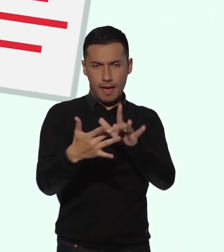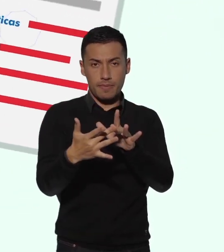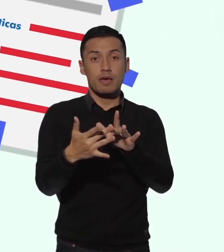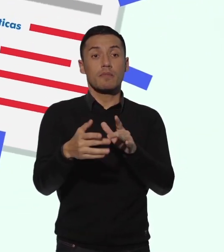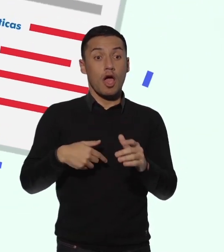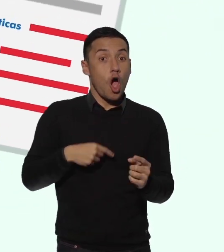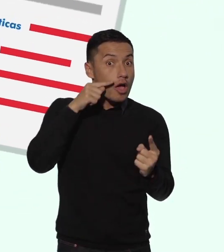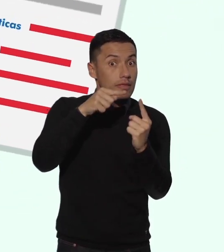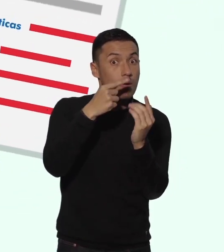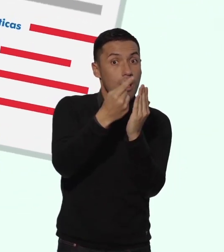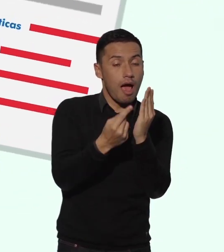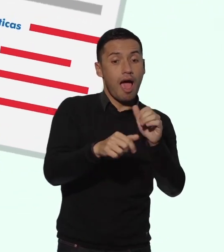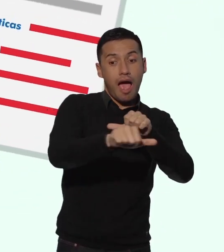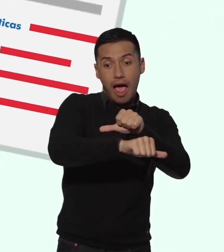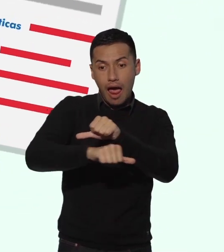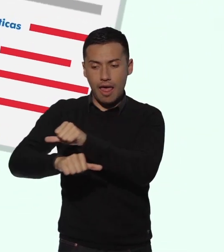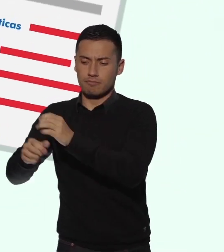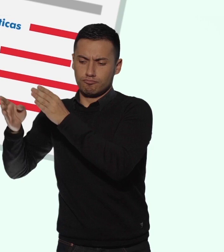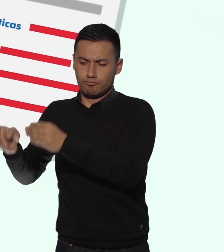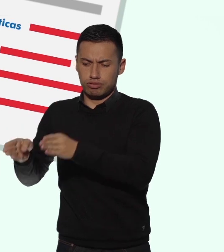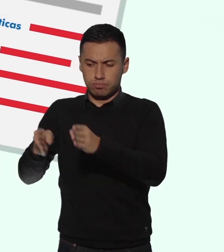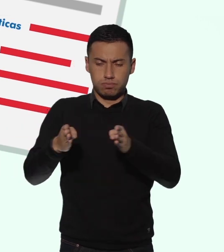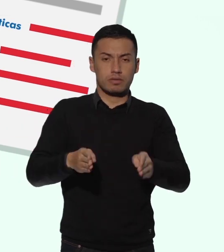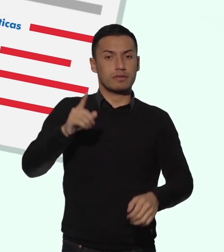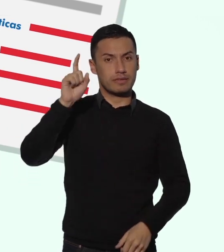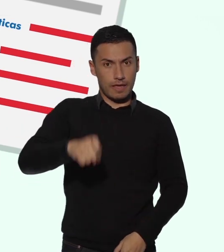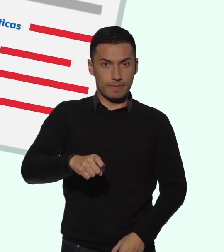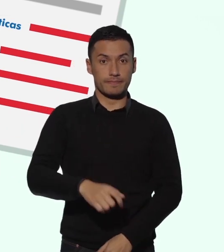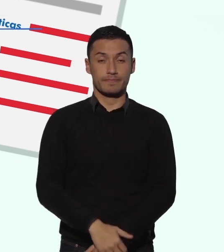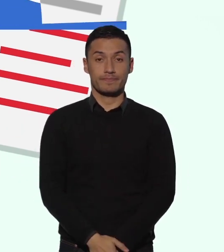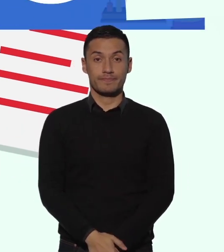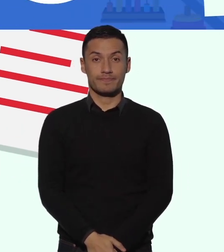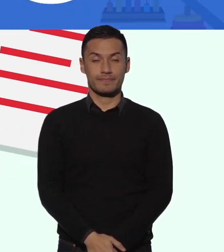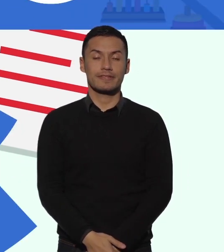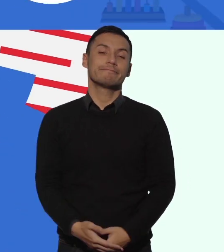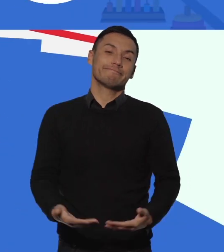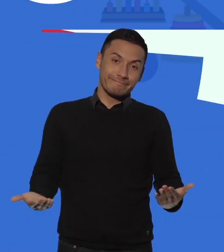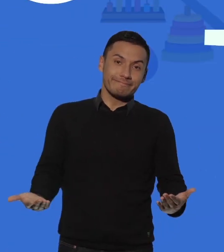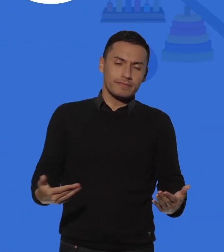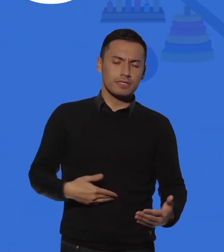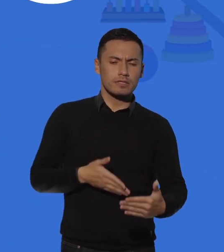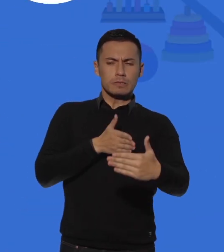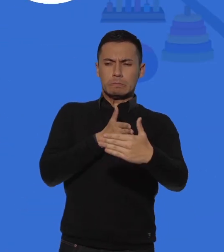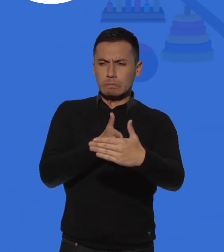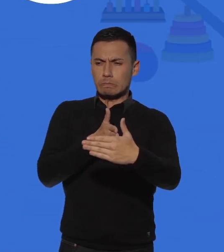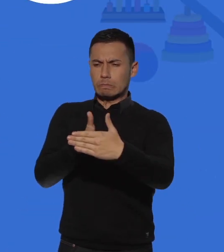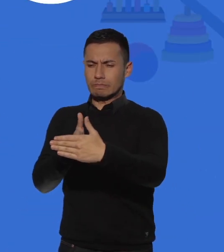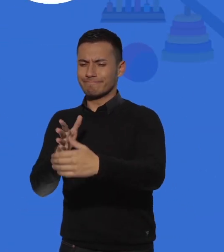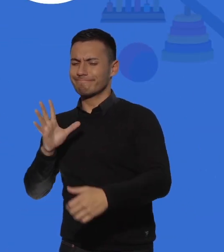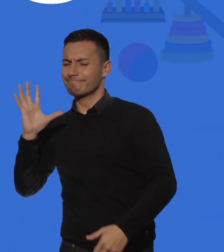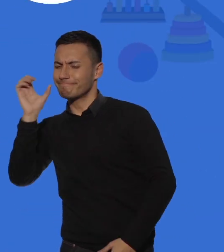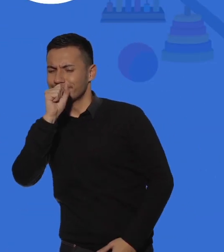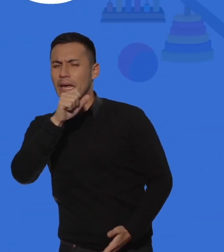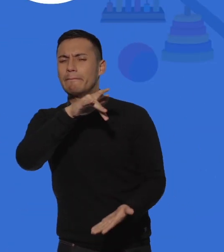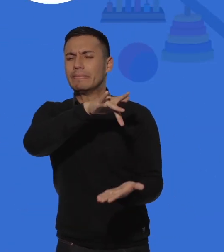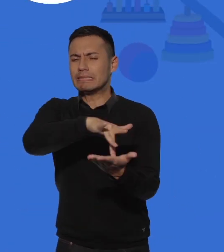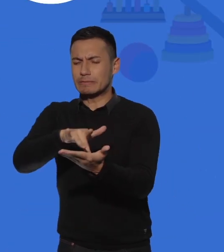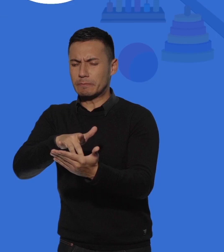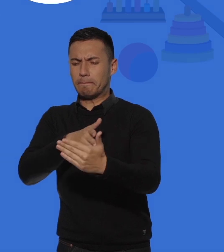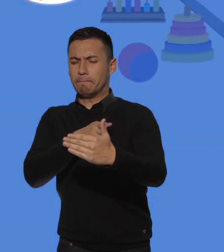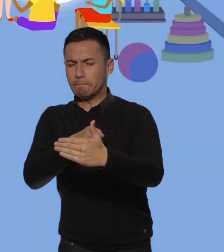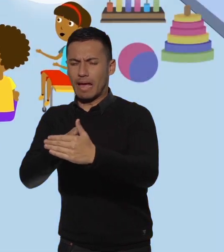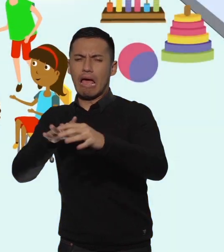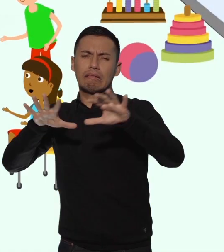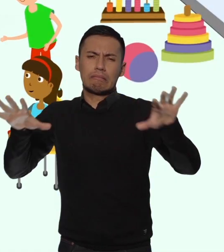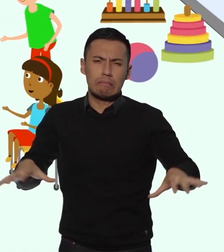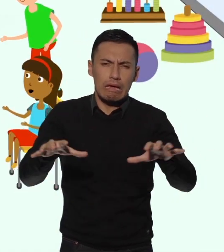objetivos particulares de cada área en los periodos establecidos. También será necesario identificar las barreras para la participación